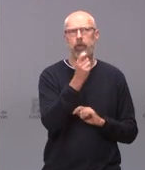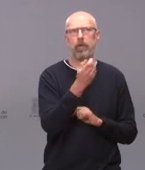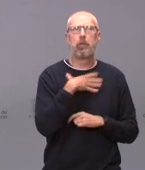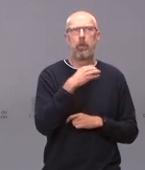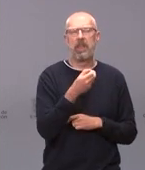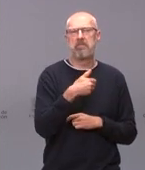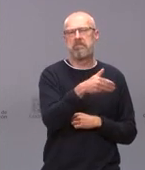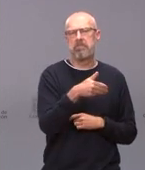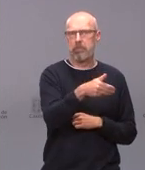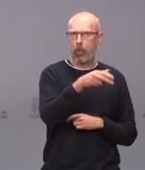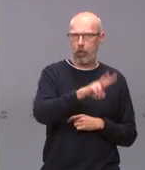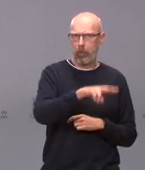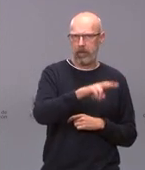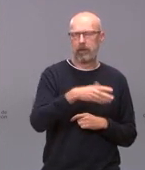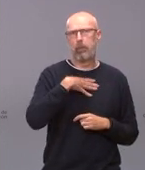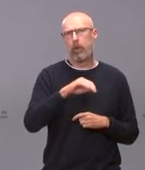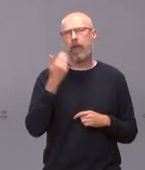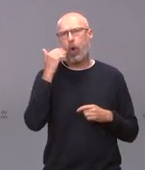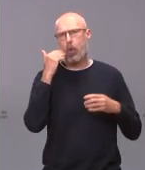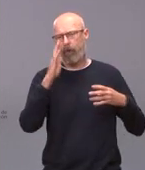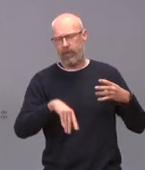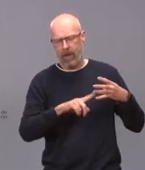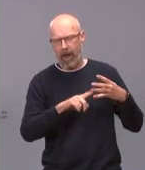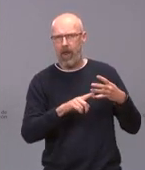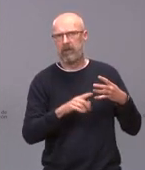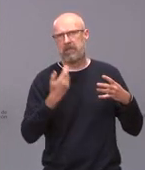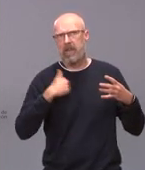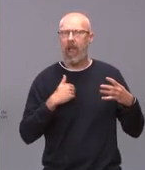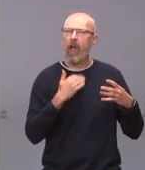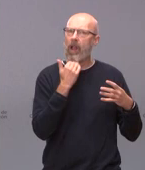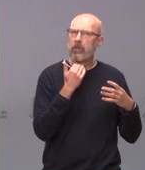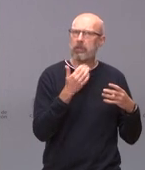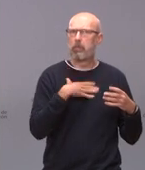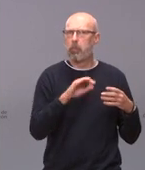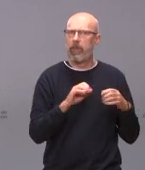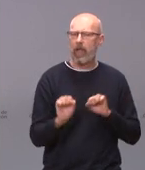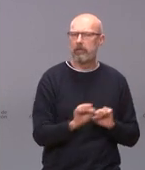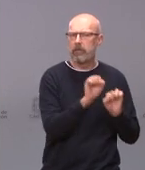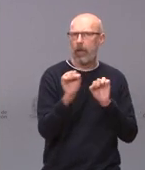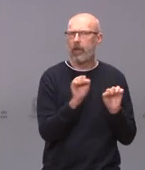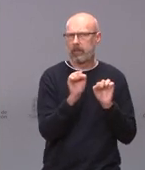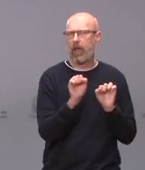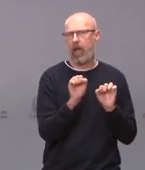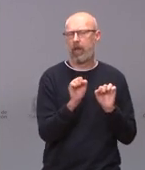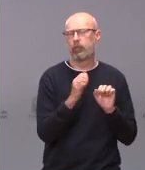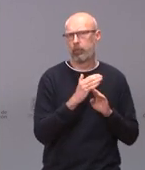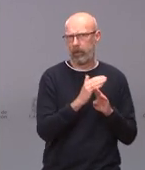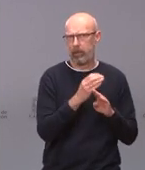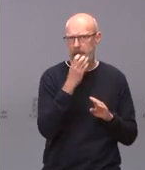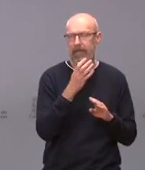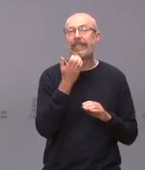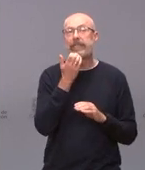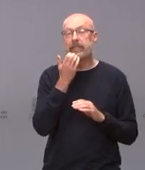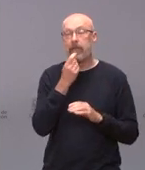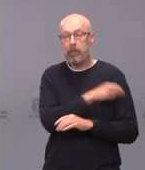Antes de que acabe julio probablemente estaríamos en un nivel de inmunización suficiente, siempre y cuando se mantenga el ritmo de